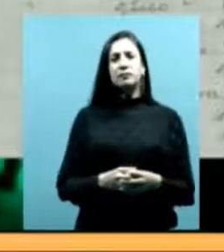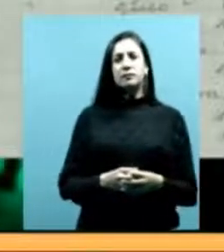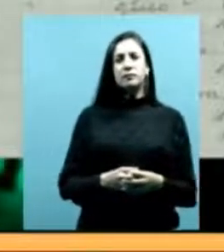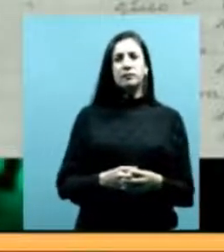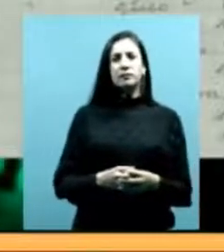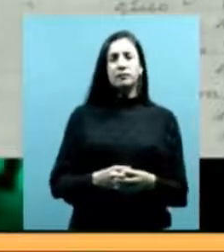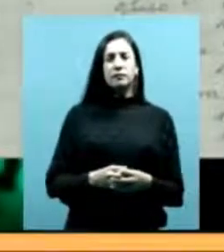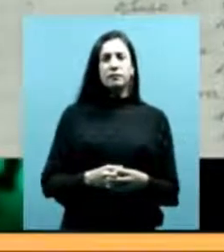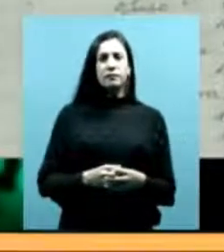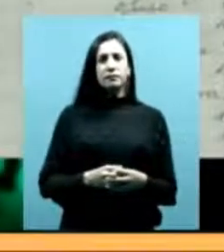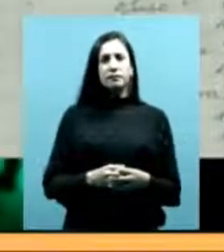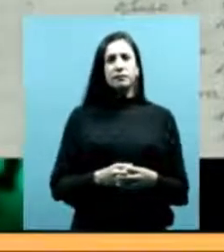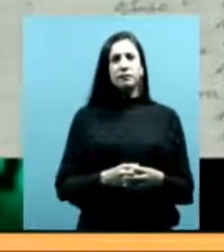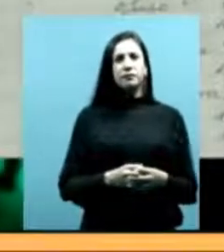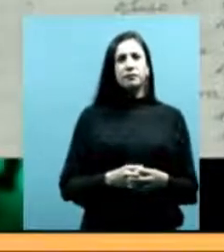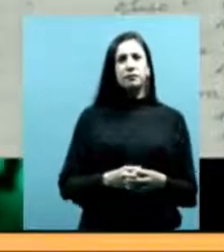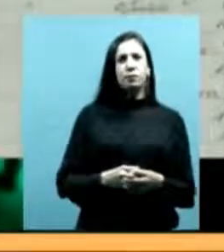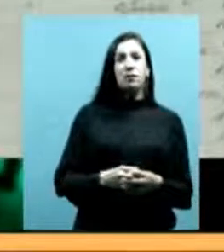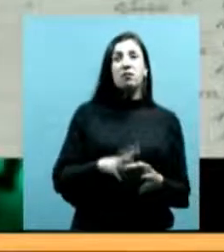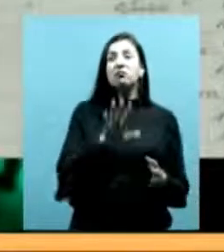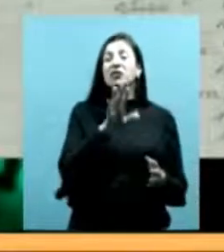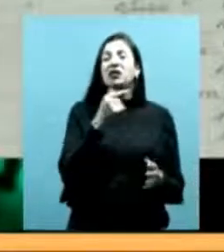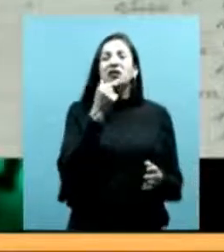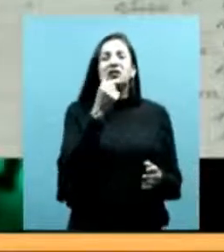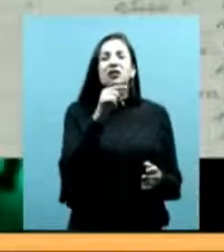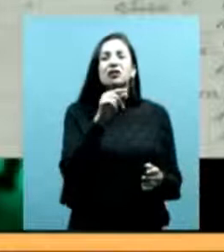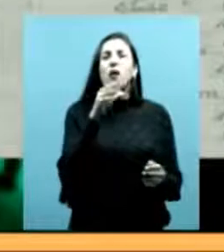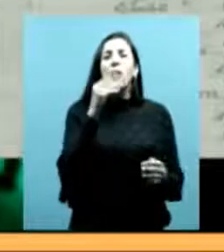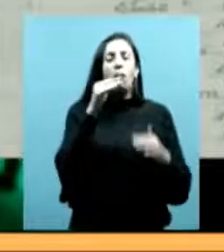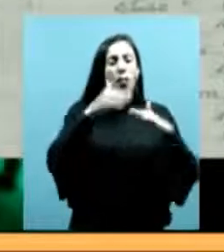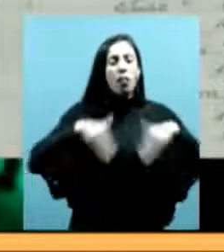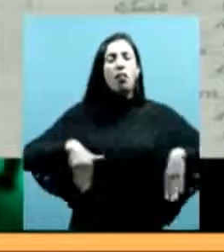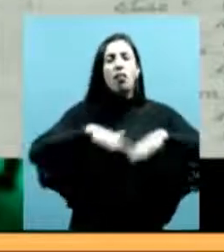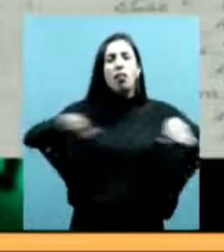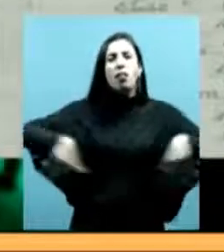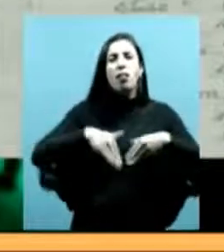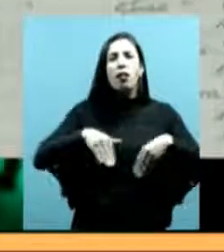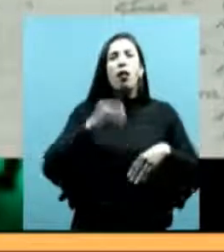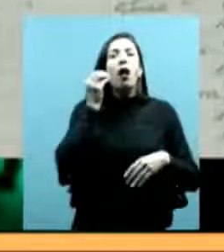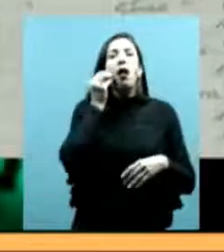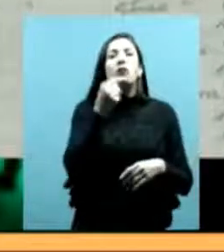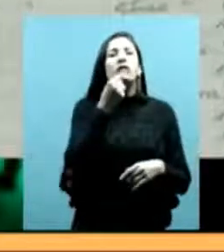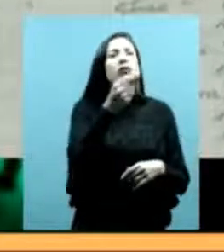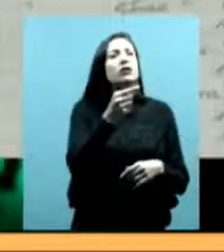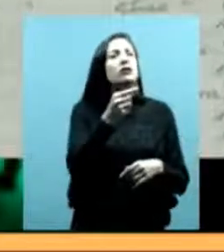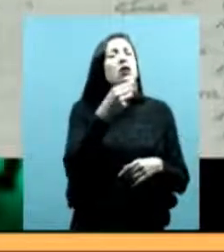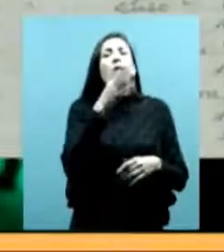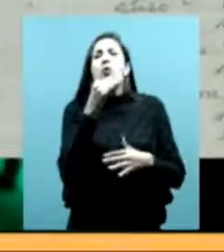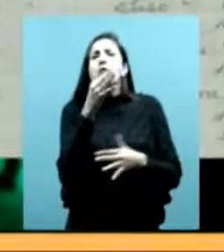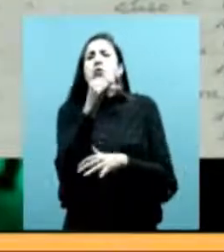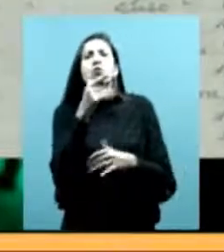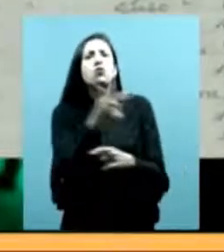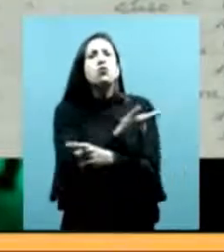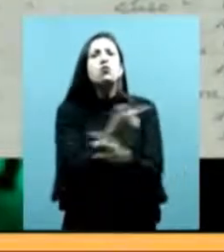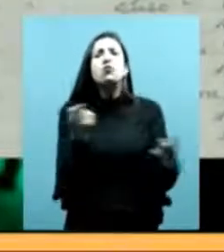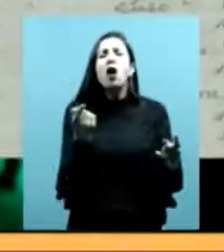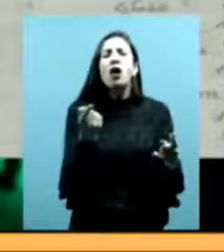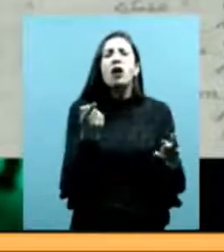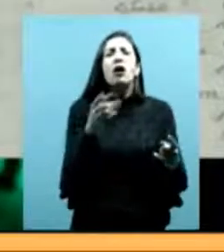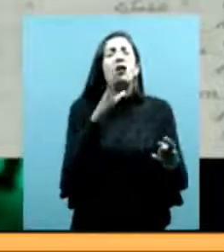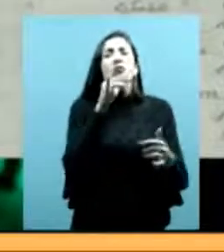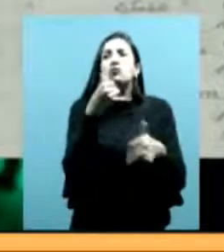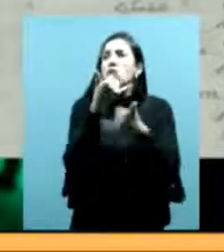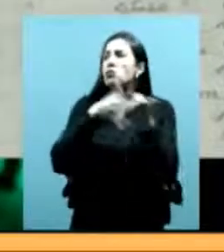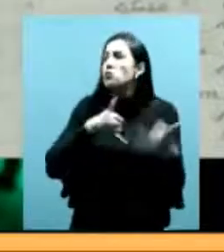No había juez, no había nada. Mi abuelo decía que todos eran orejanos allá para el norte. No estaban asentados en el juzgado, nada.